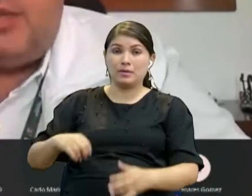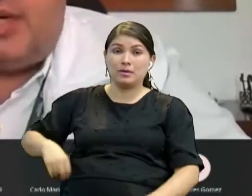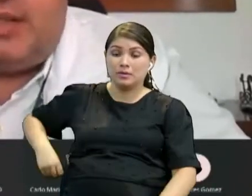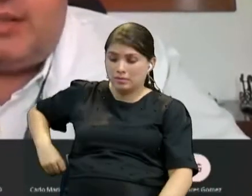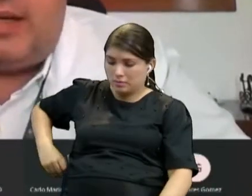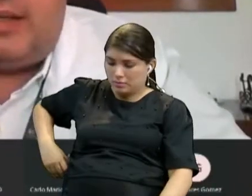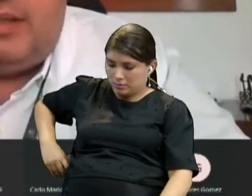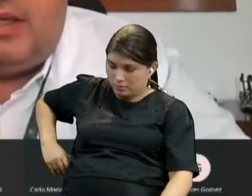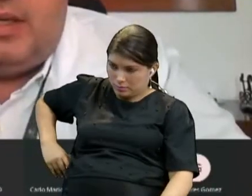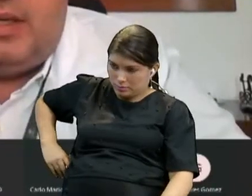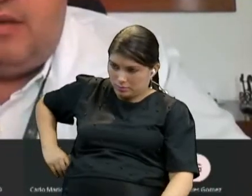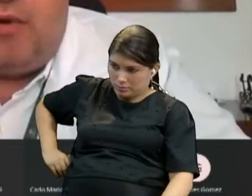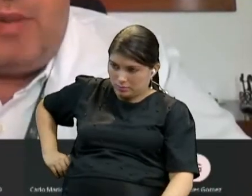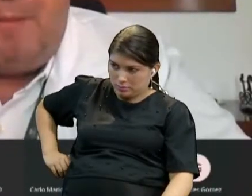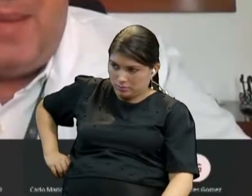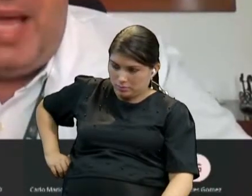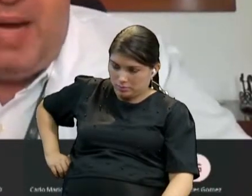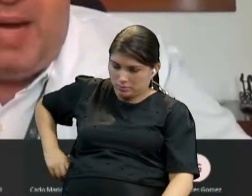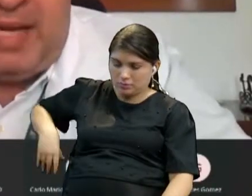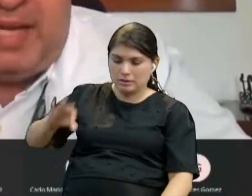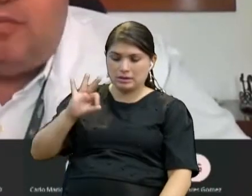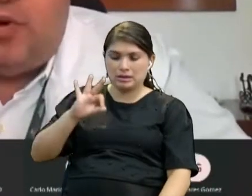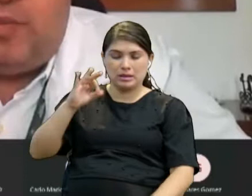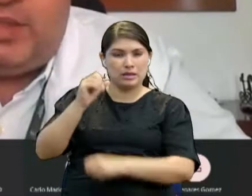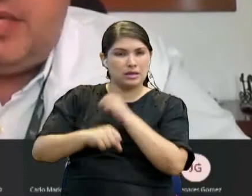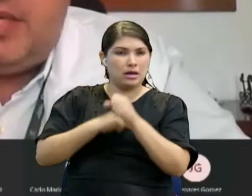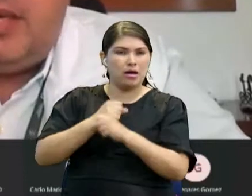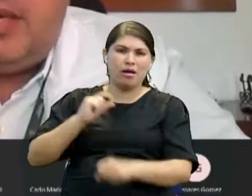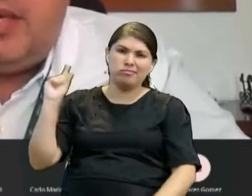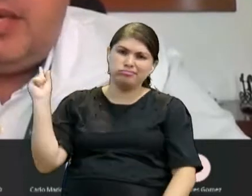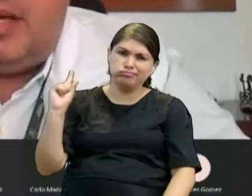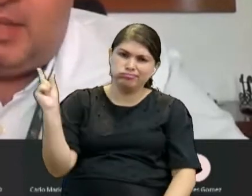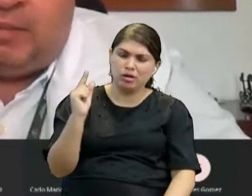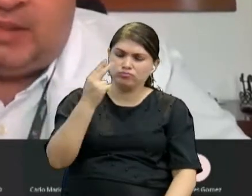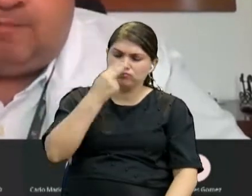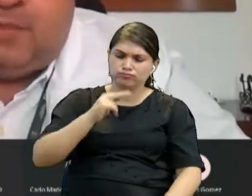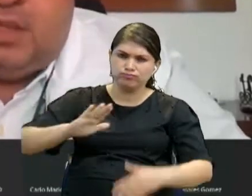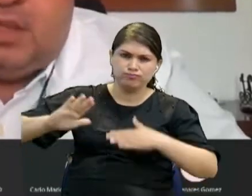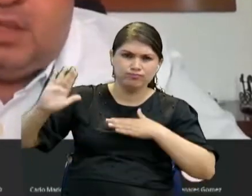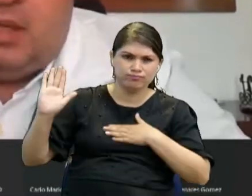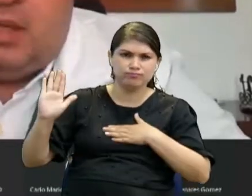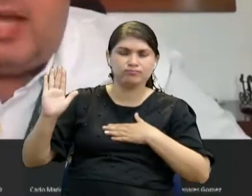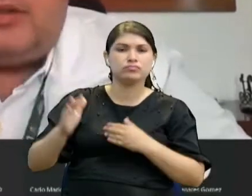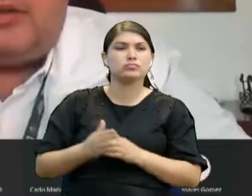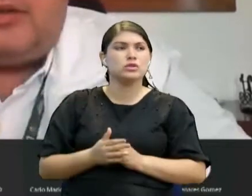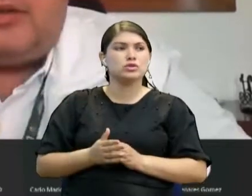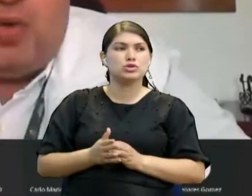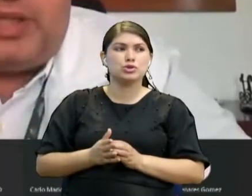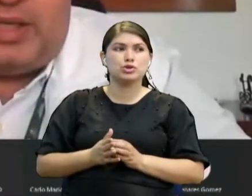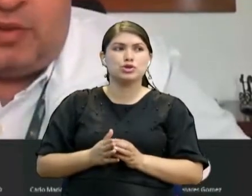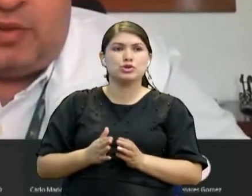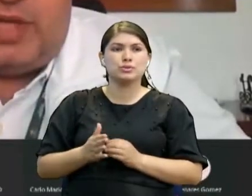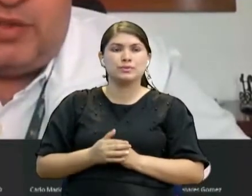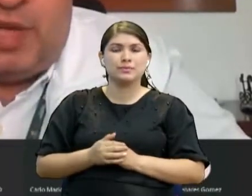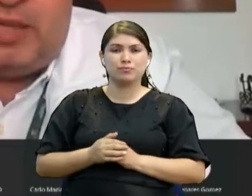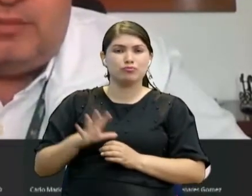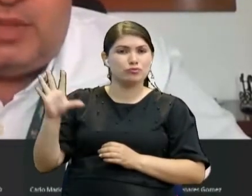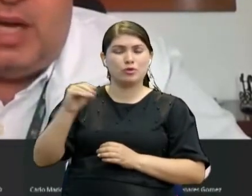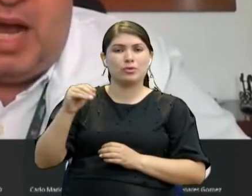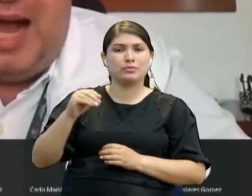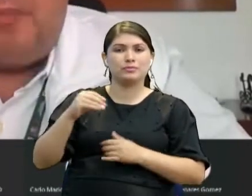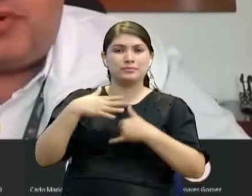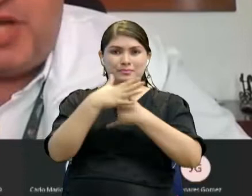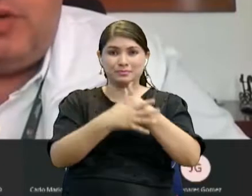33 años de realizar en forma permanente y comprometida la Semana por la Paz. en todo el territorio